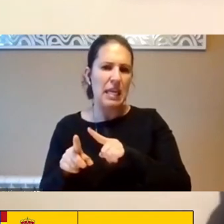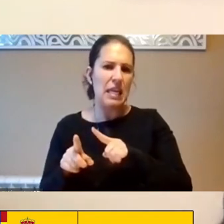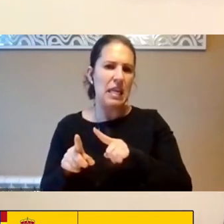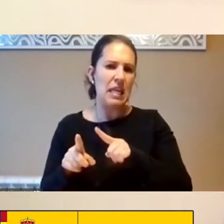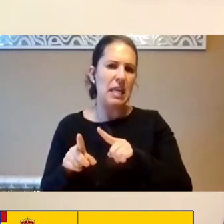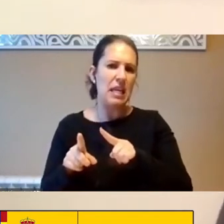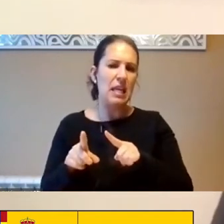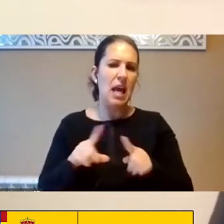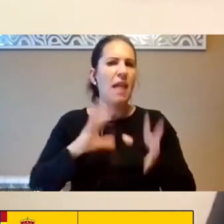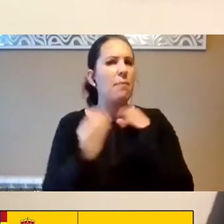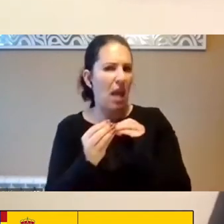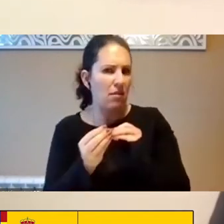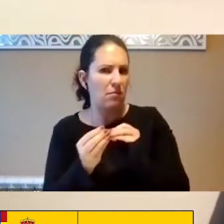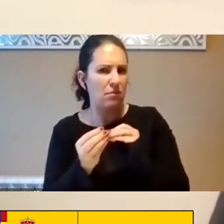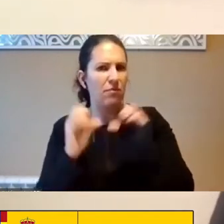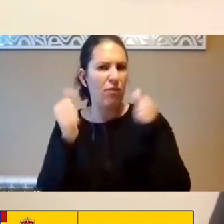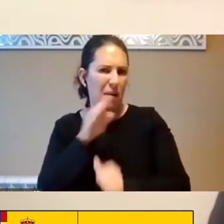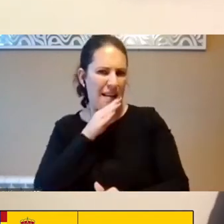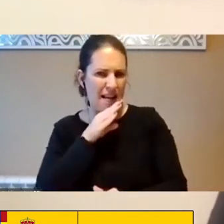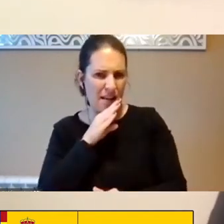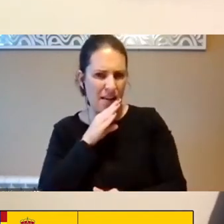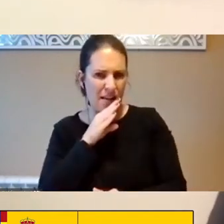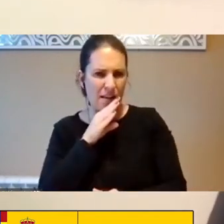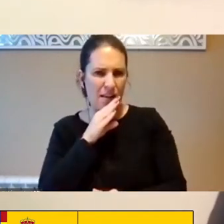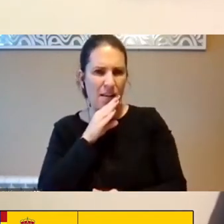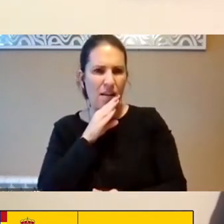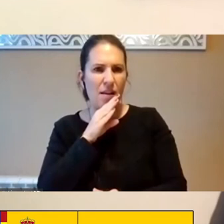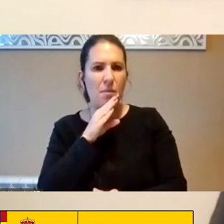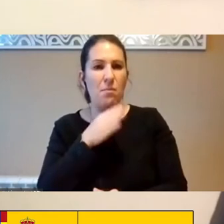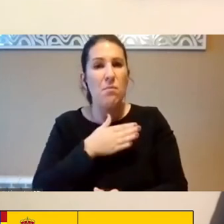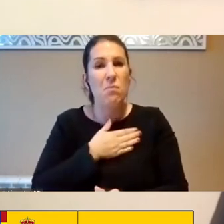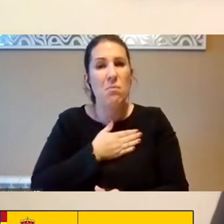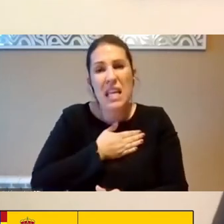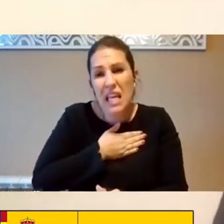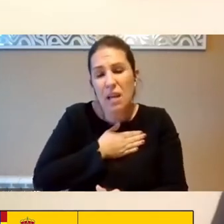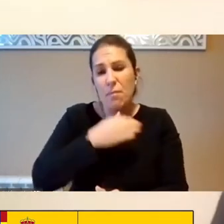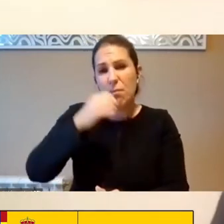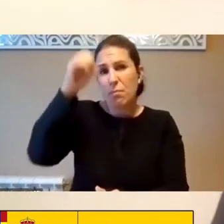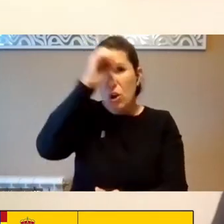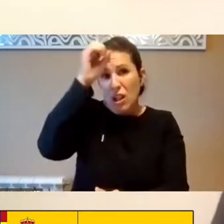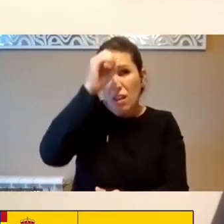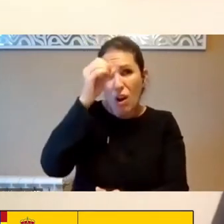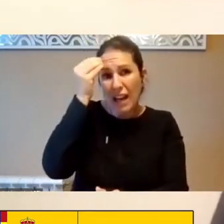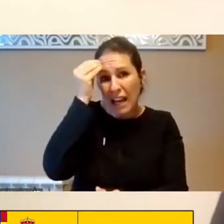Adaptarlas De esa Manera O sea Es Desde mi Posición Yo creo Que Yo creo Que